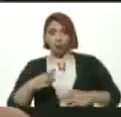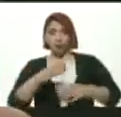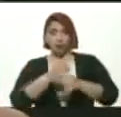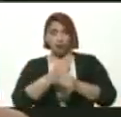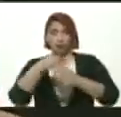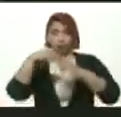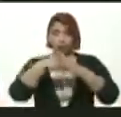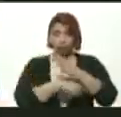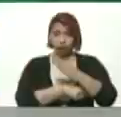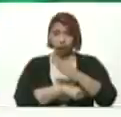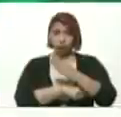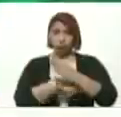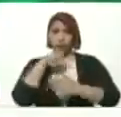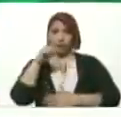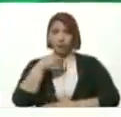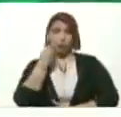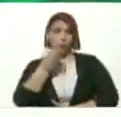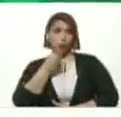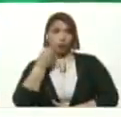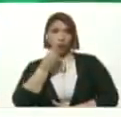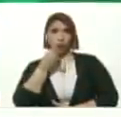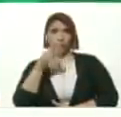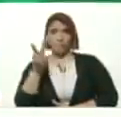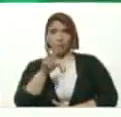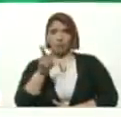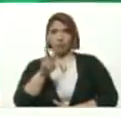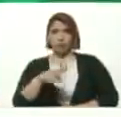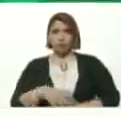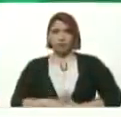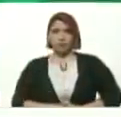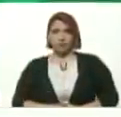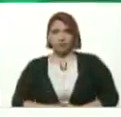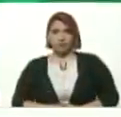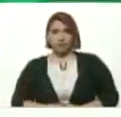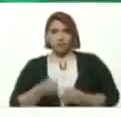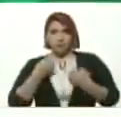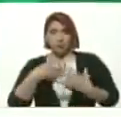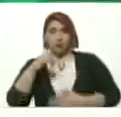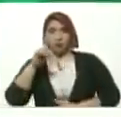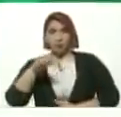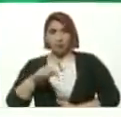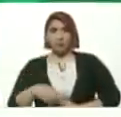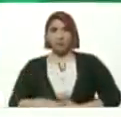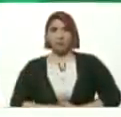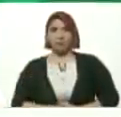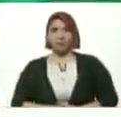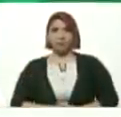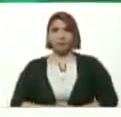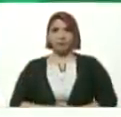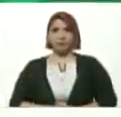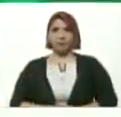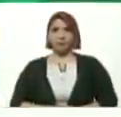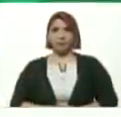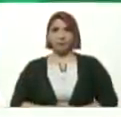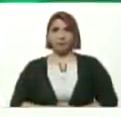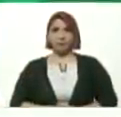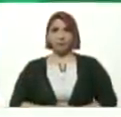Profundamente En la juventud Venezolana Bueno También He venido